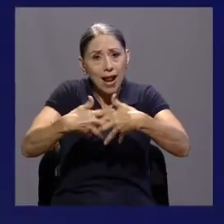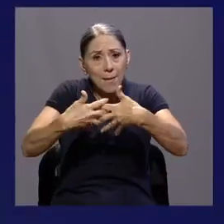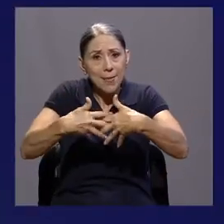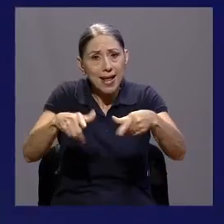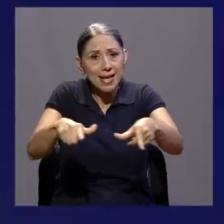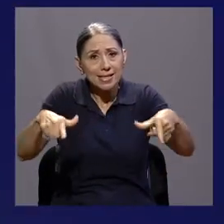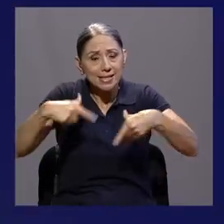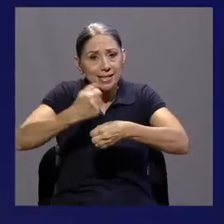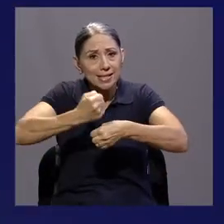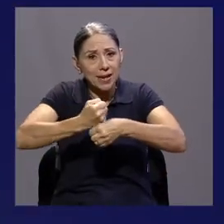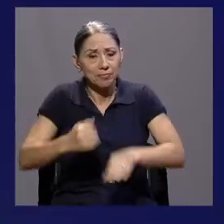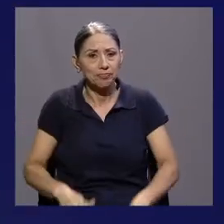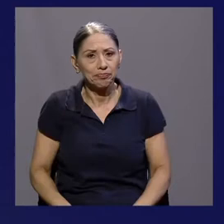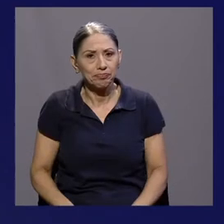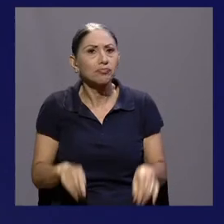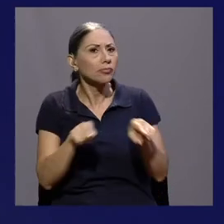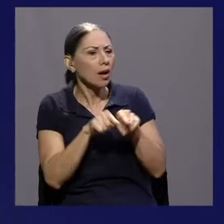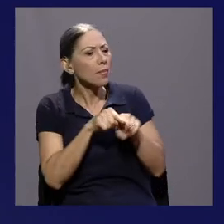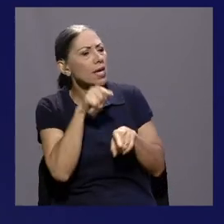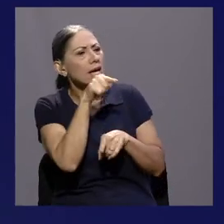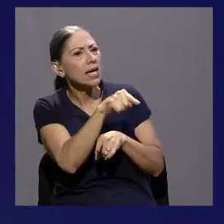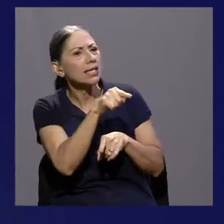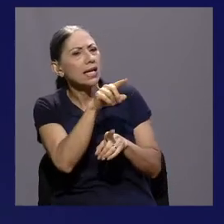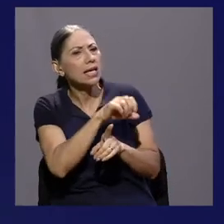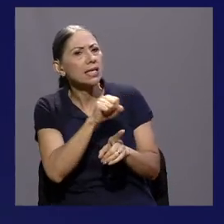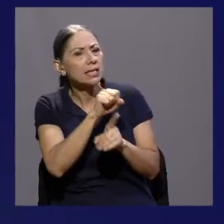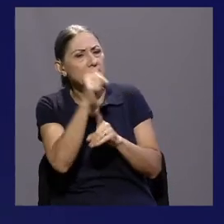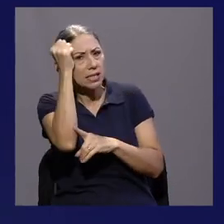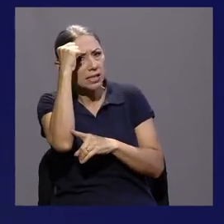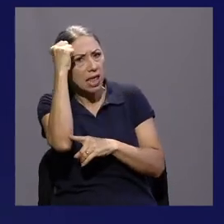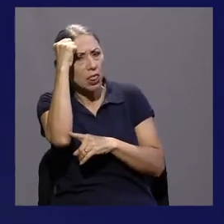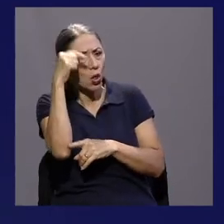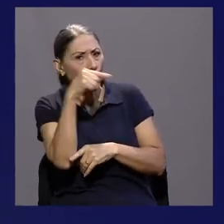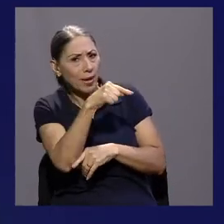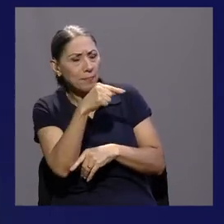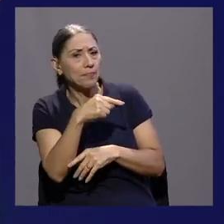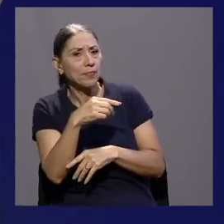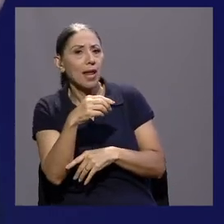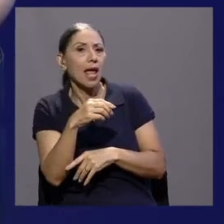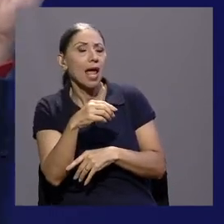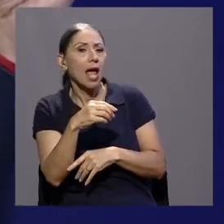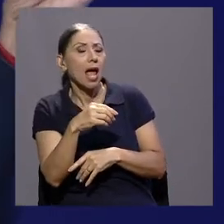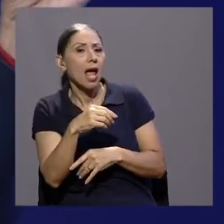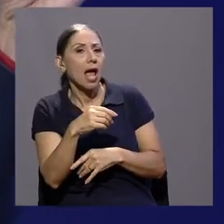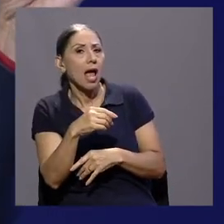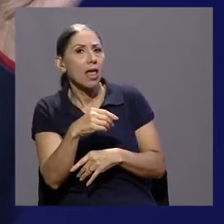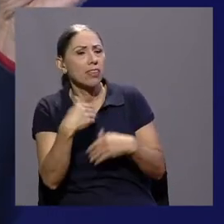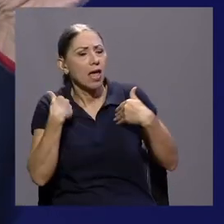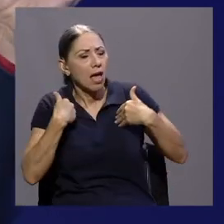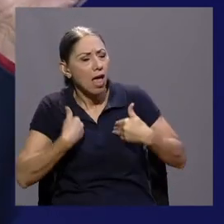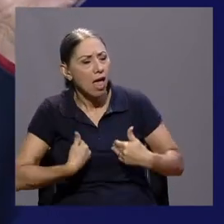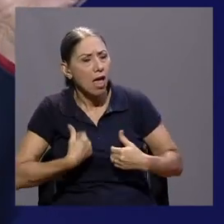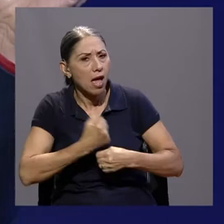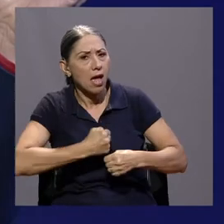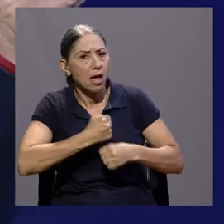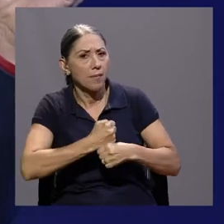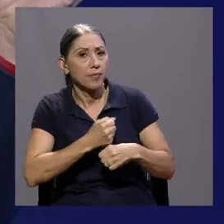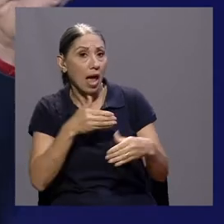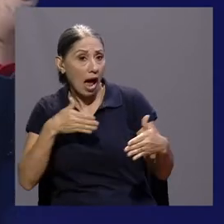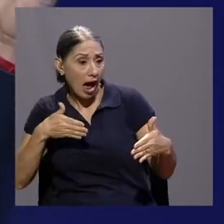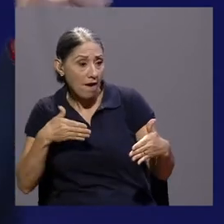Jacqueline, es un síndrome que afecta más en el plano